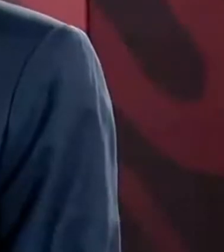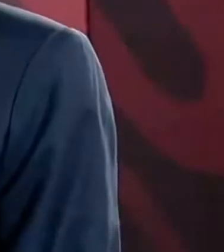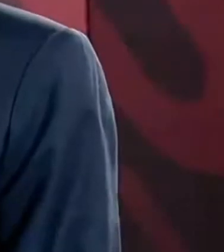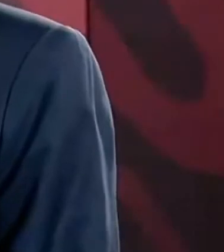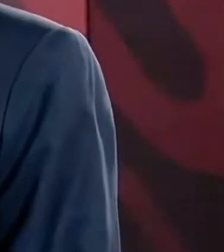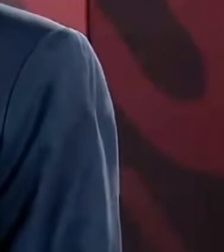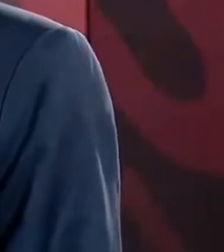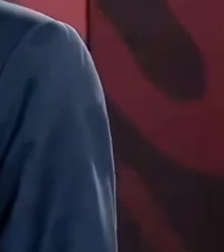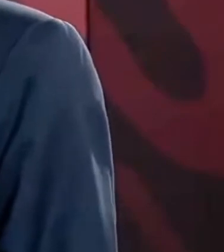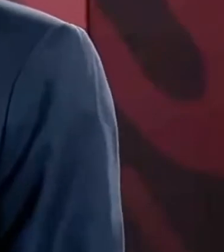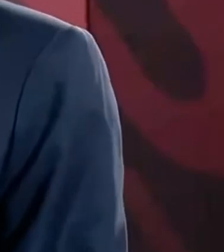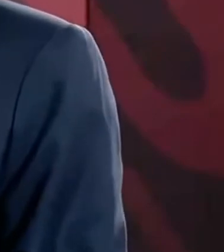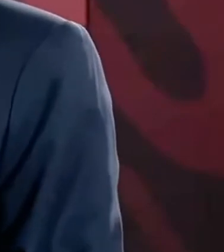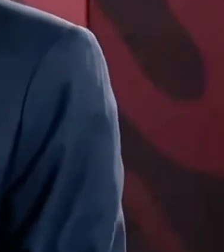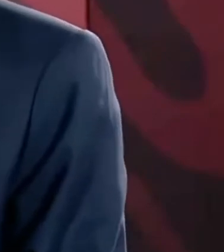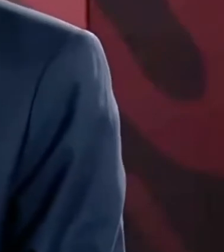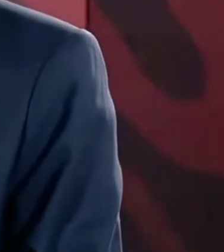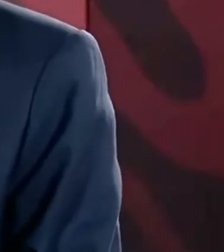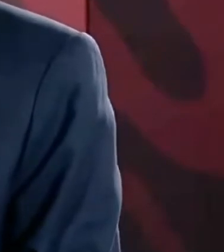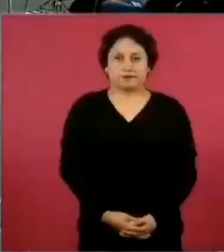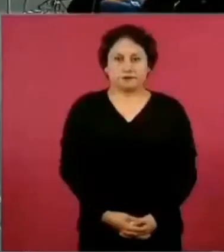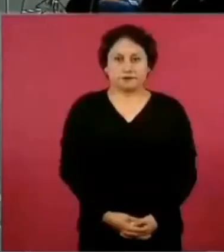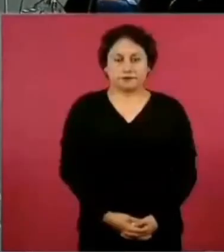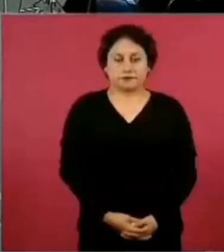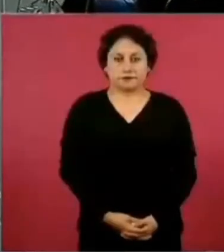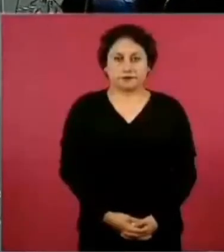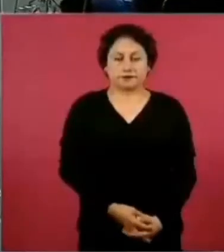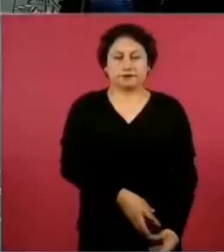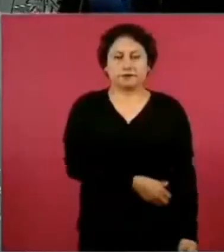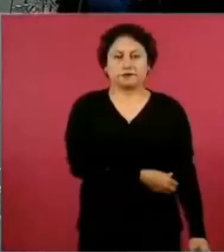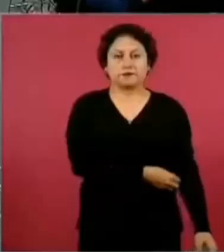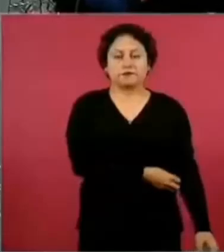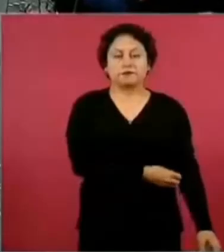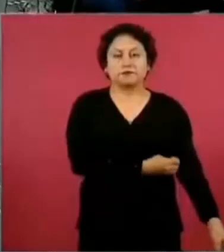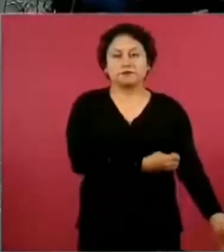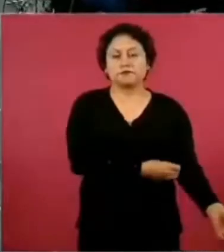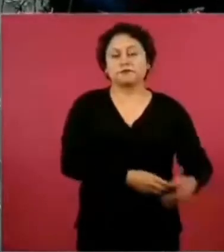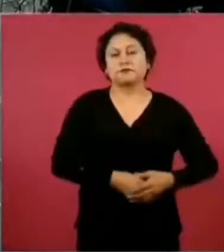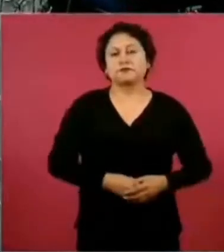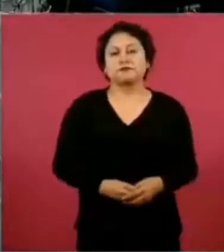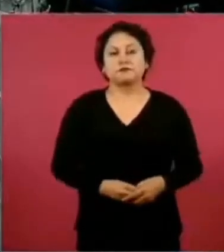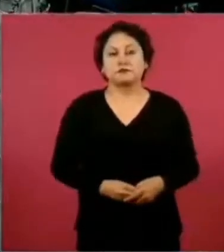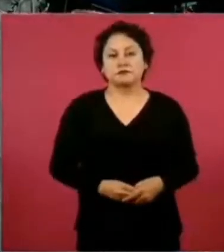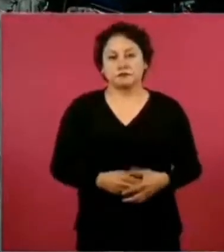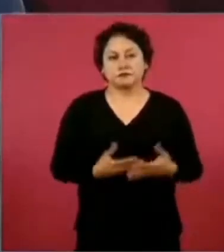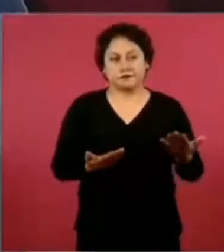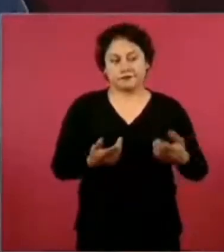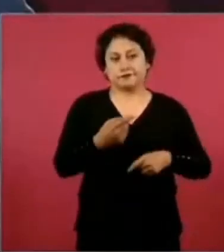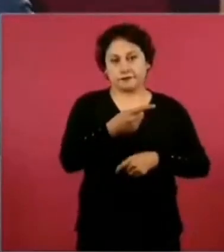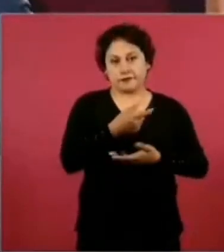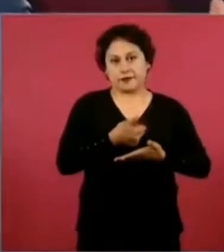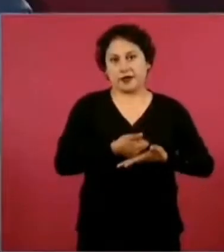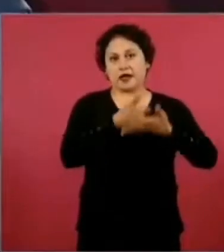ayudaron para la gobernatura,